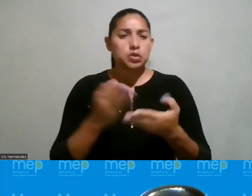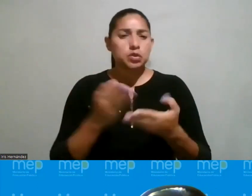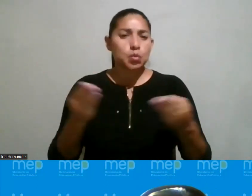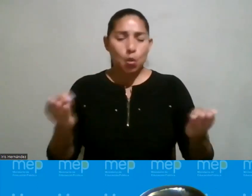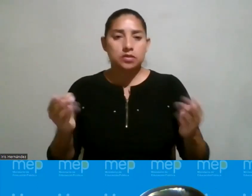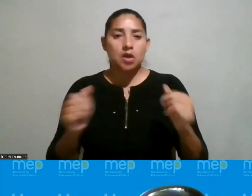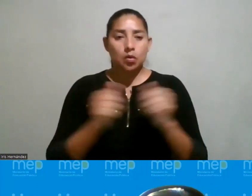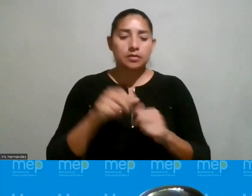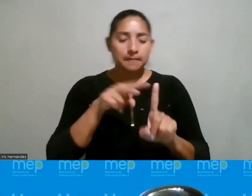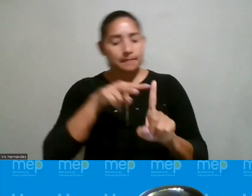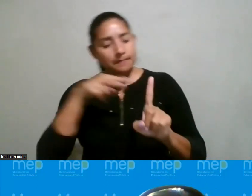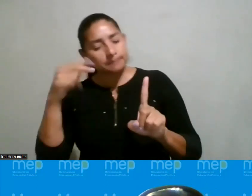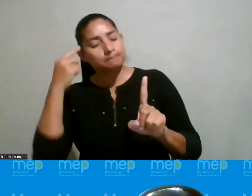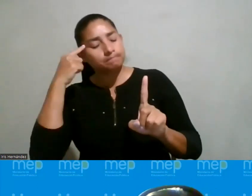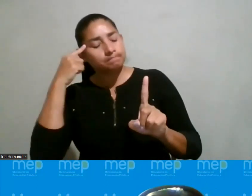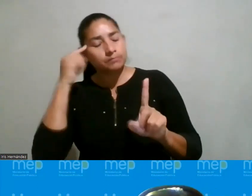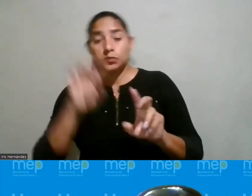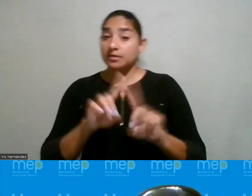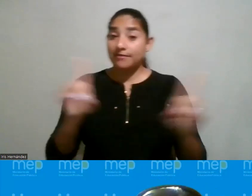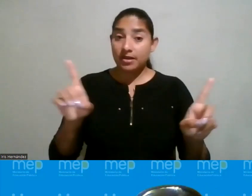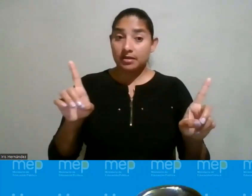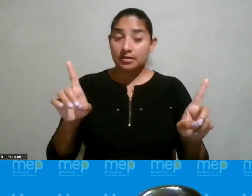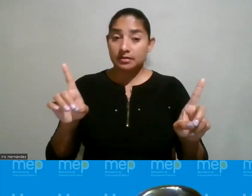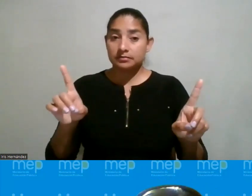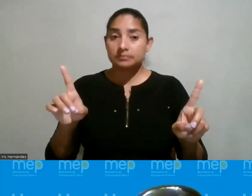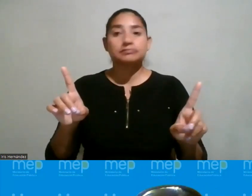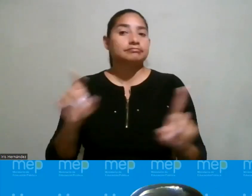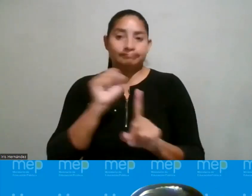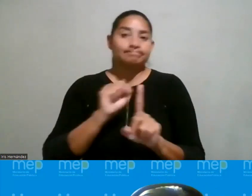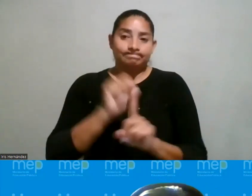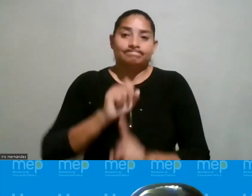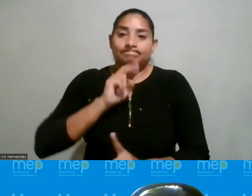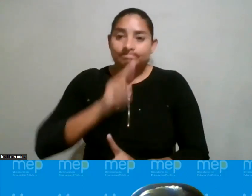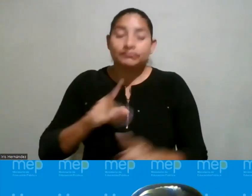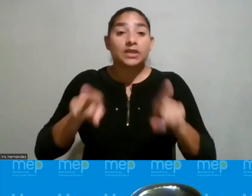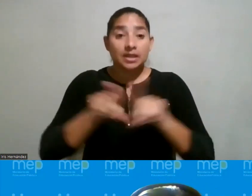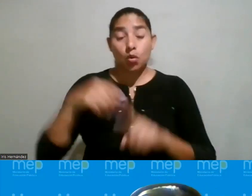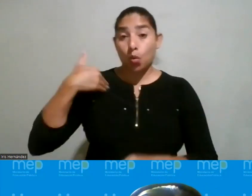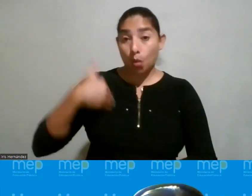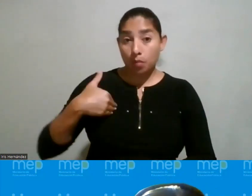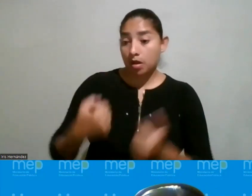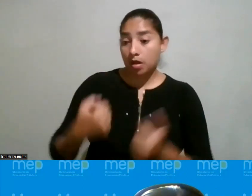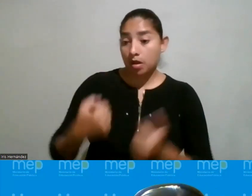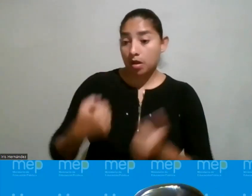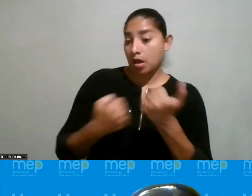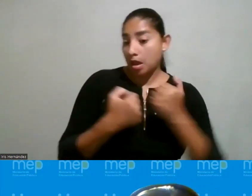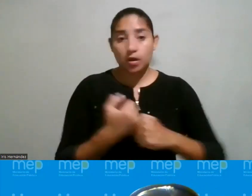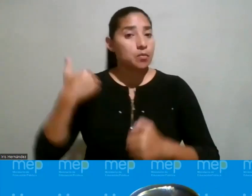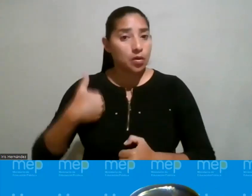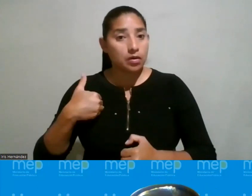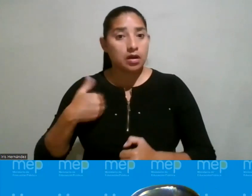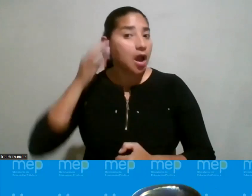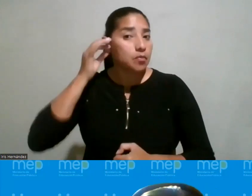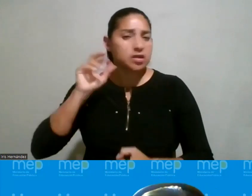una perspectiva un poco diferente pero lo cierto es que también así como hay hombres que apoyan a las mujeres hay mujeres que son